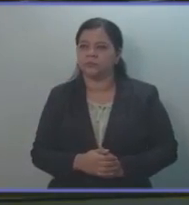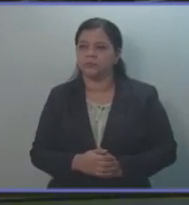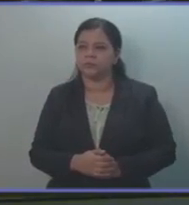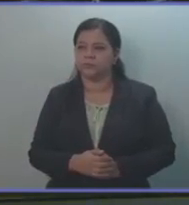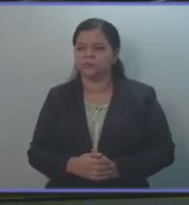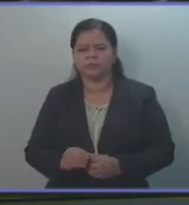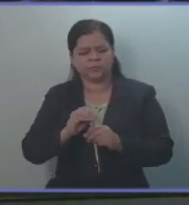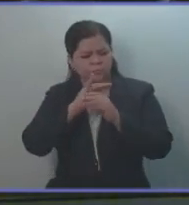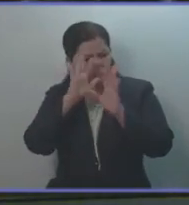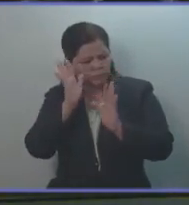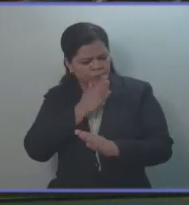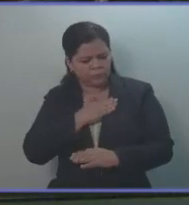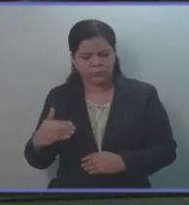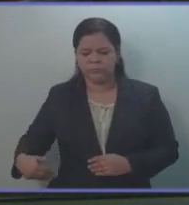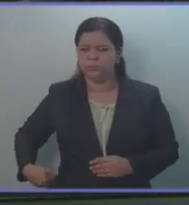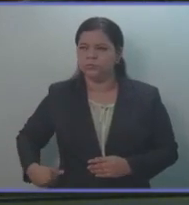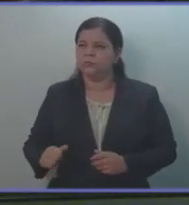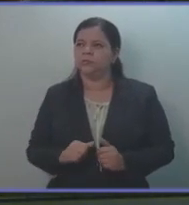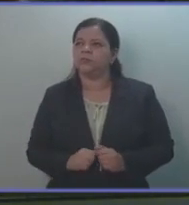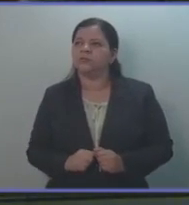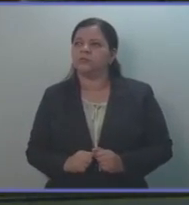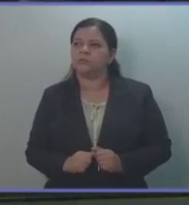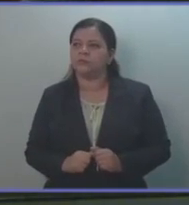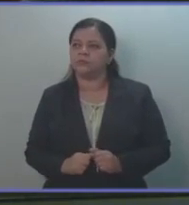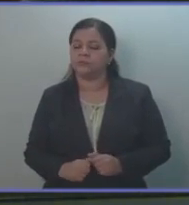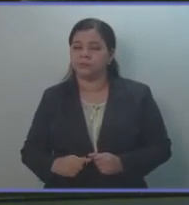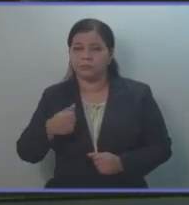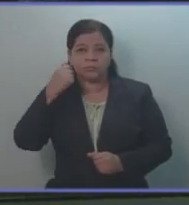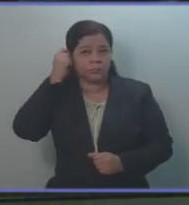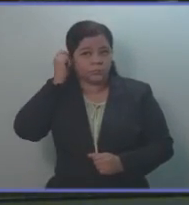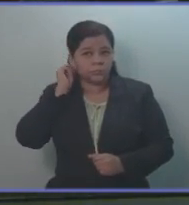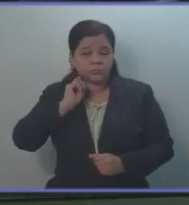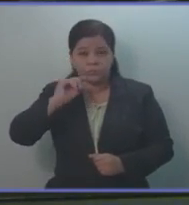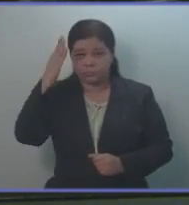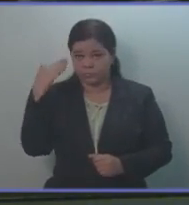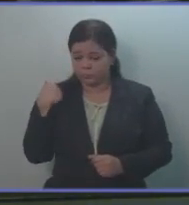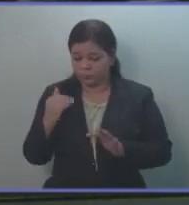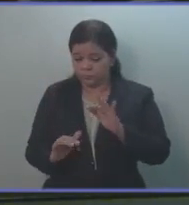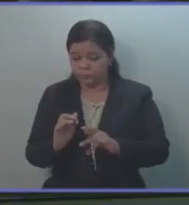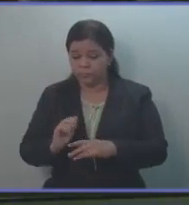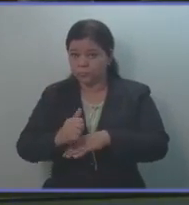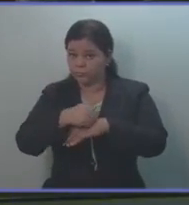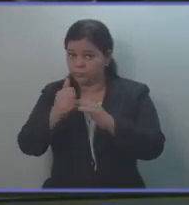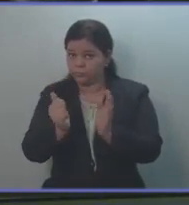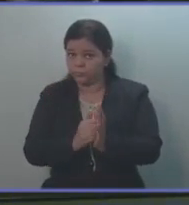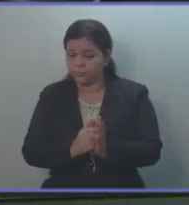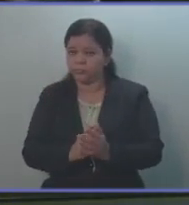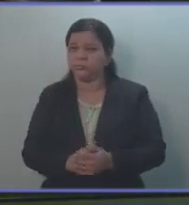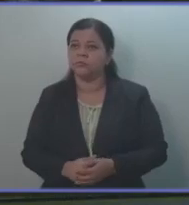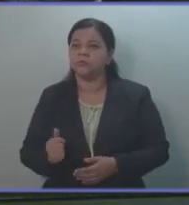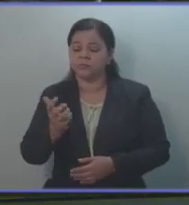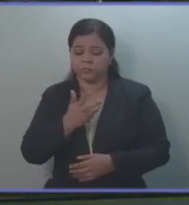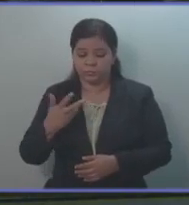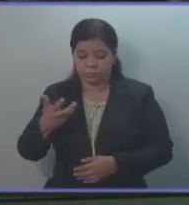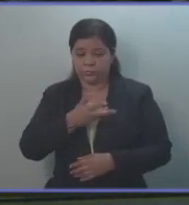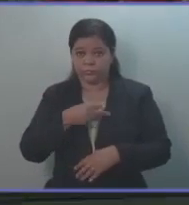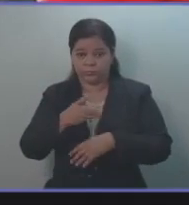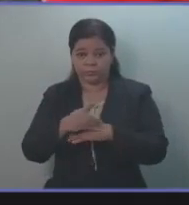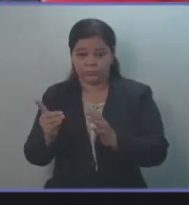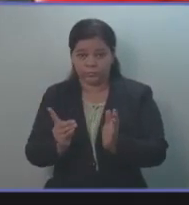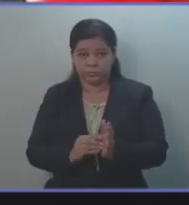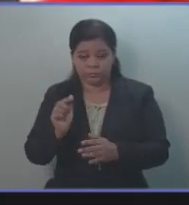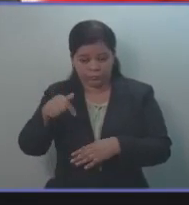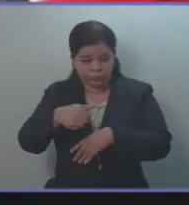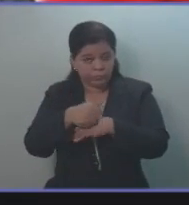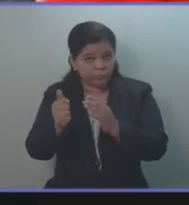Con mucho gusto, señor presidente. Señores secretarios, junta directiva, asamblea legislativa presente. En nuestra calidad de diputados de